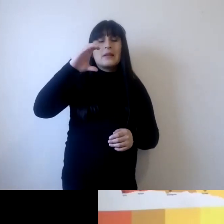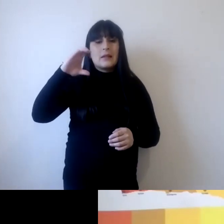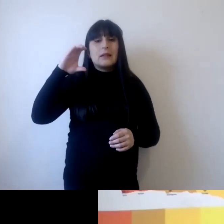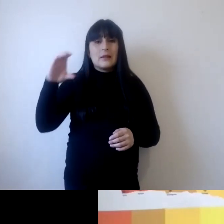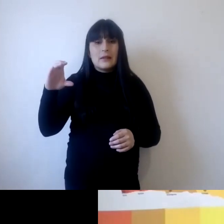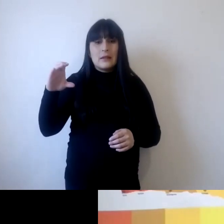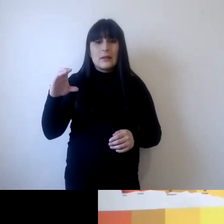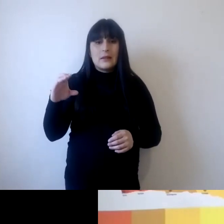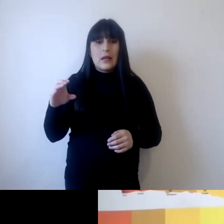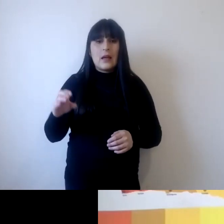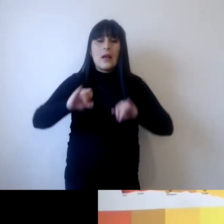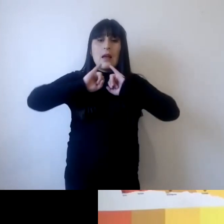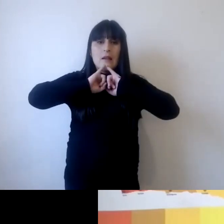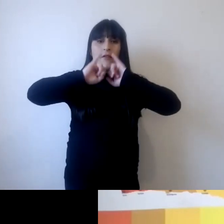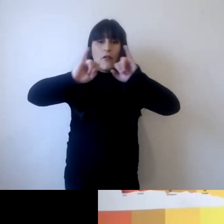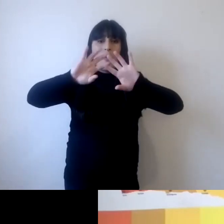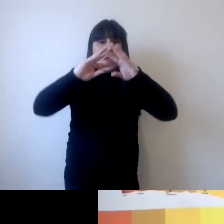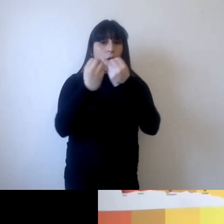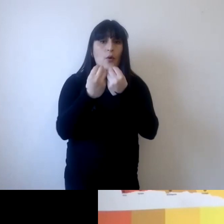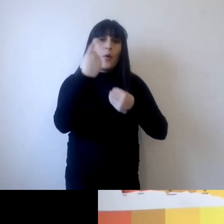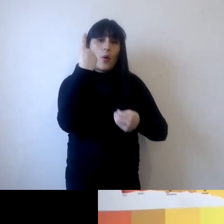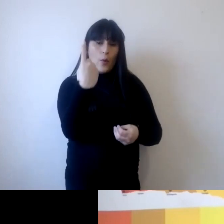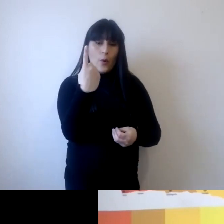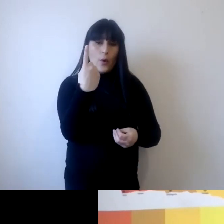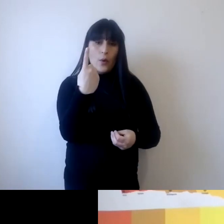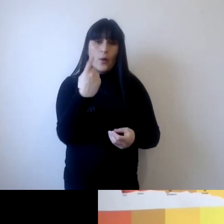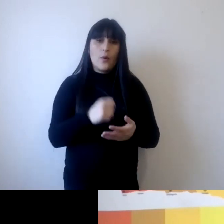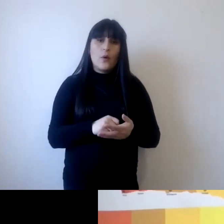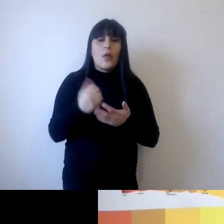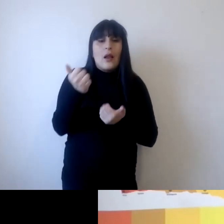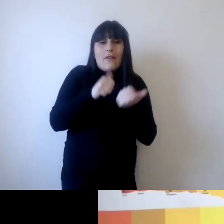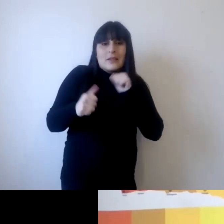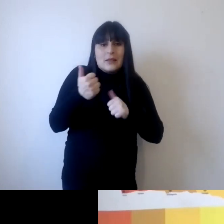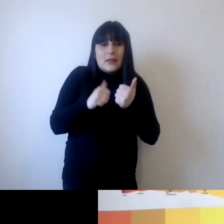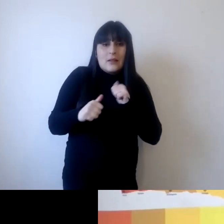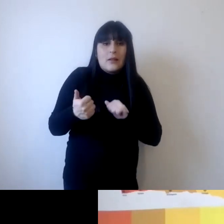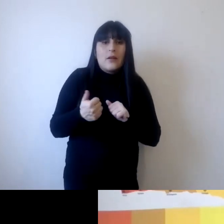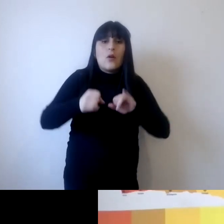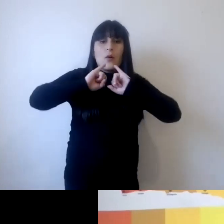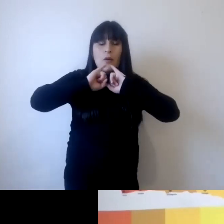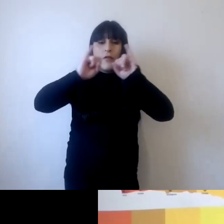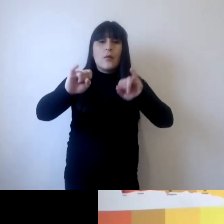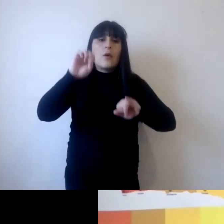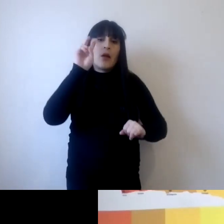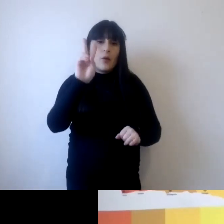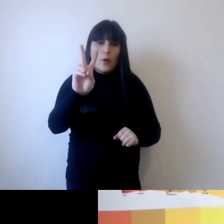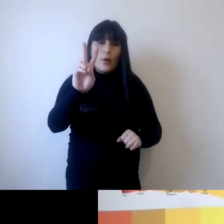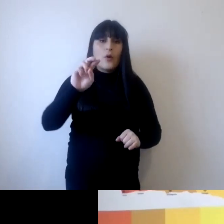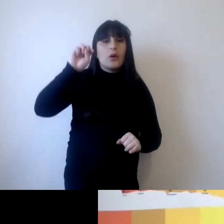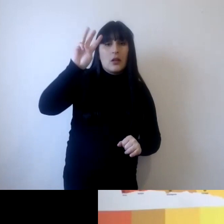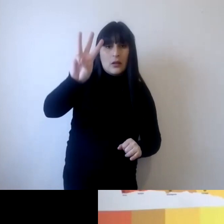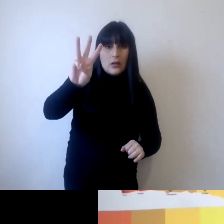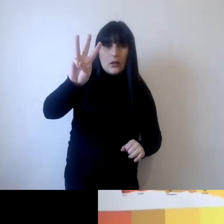pero no tanto el informe del grupo 1 que es el de las bases científicas como el informe del grupo 2 y en parte también el informe del grupo 3